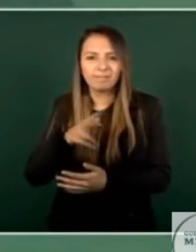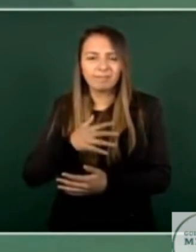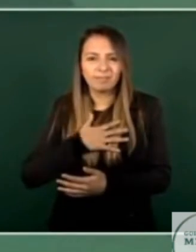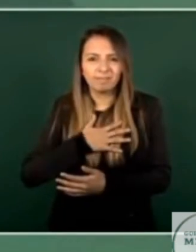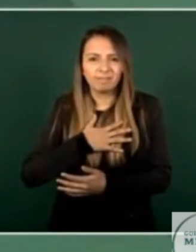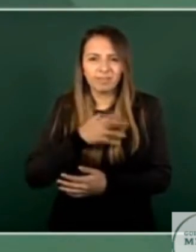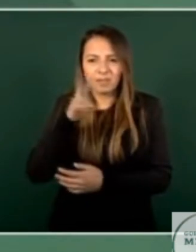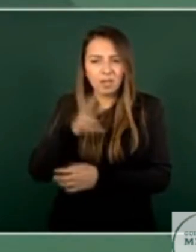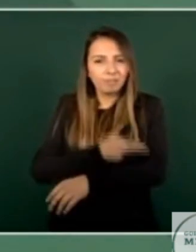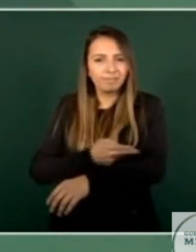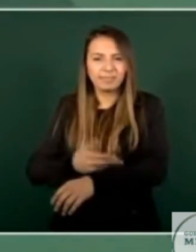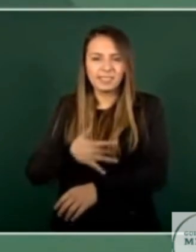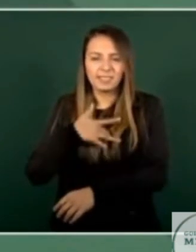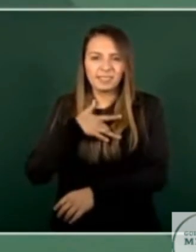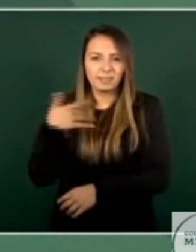manera sincera